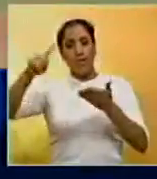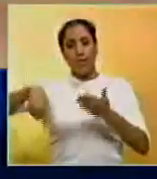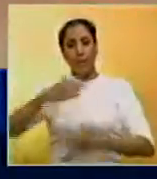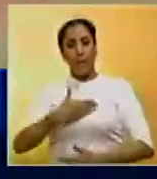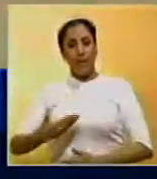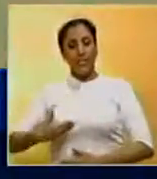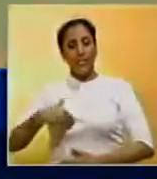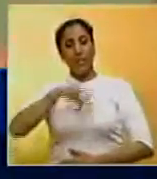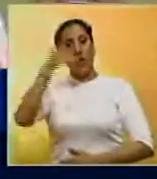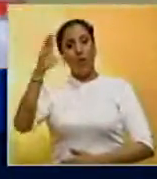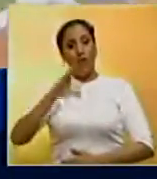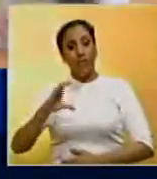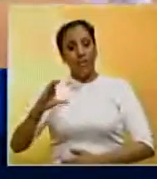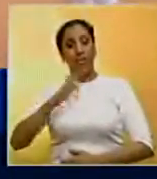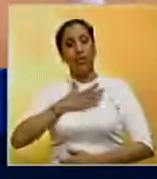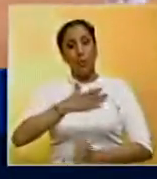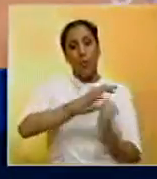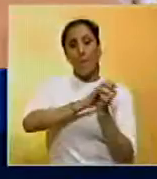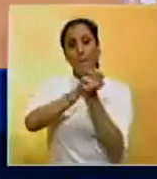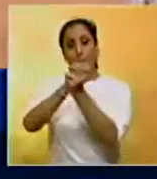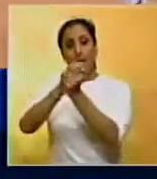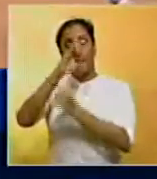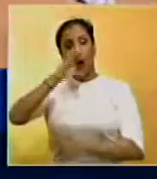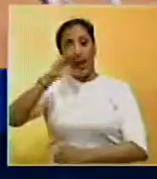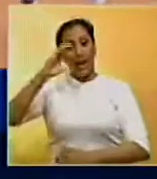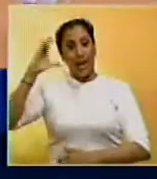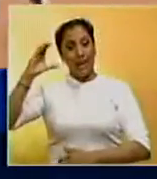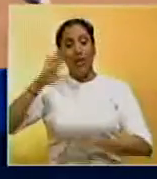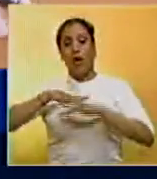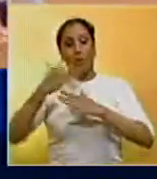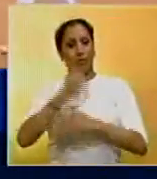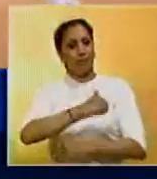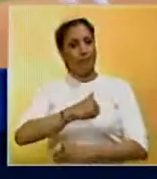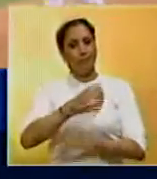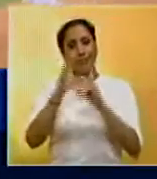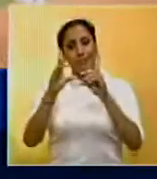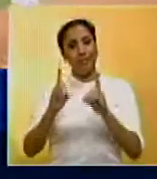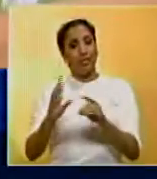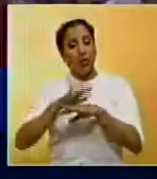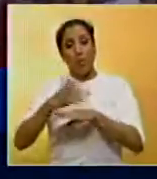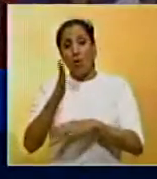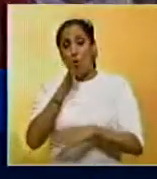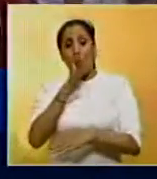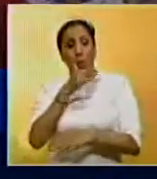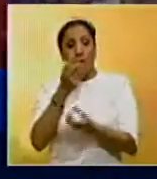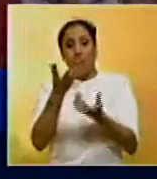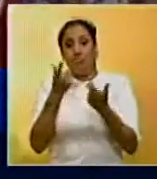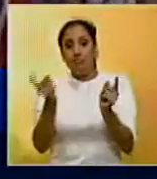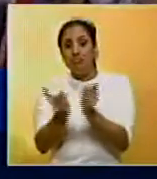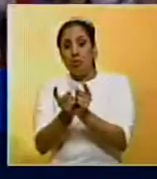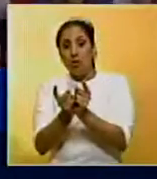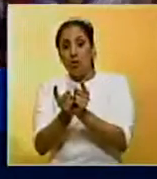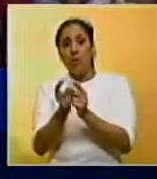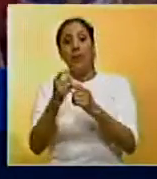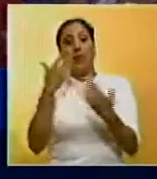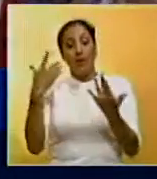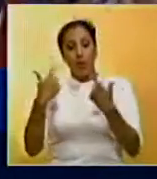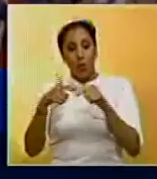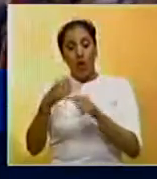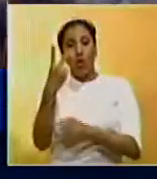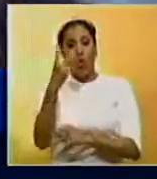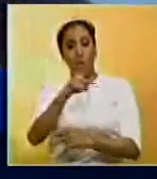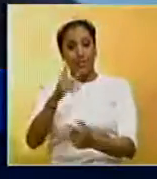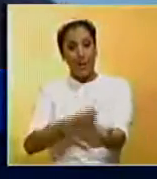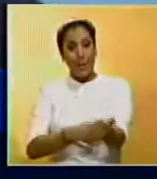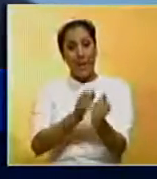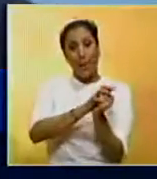presidente de la Confederación de Béisbol del Caribe, Juan Francisco Pollo Herrera, quien lamentó la decisión y agregó que no hay mayores detalles del hecho. Durante el torneo, Julieski